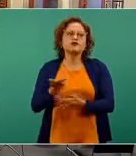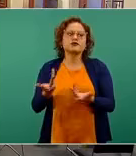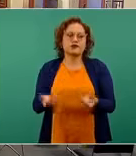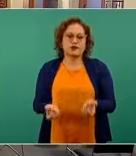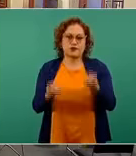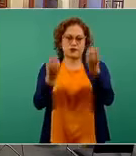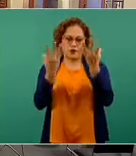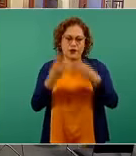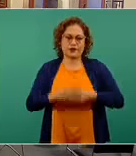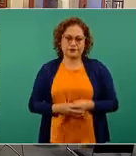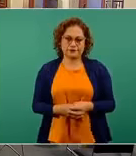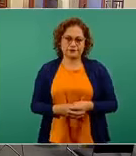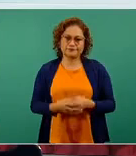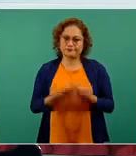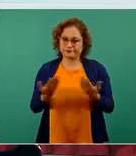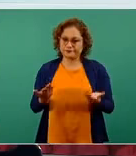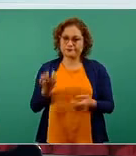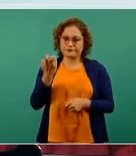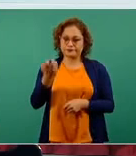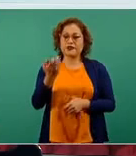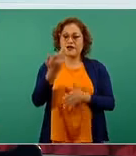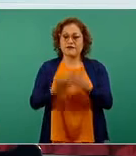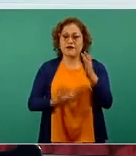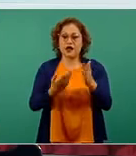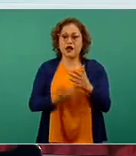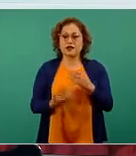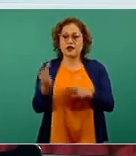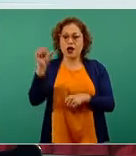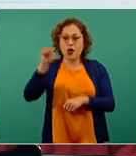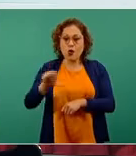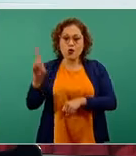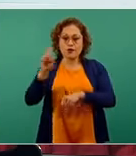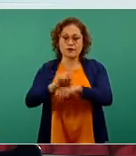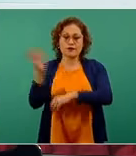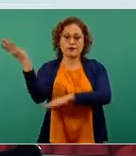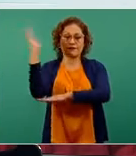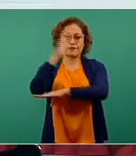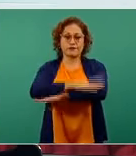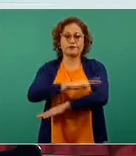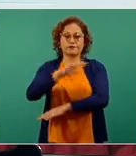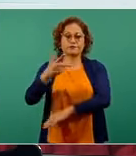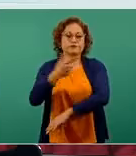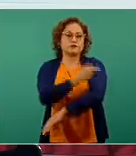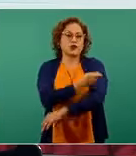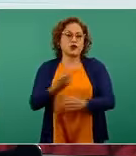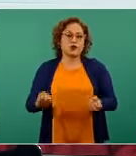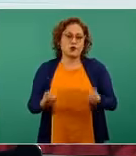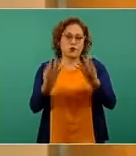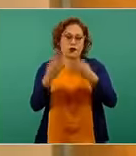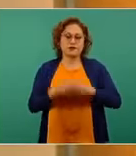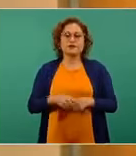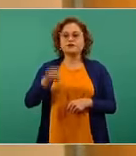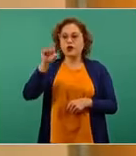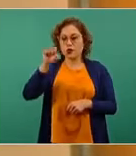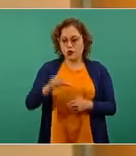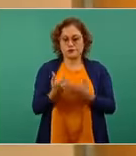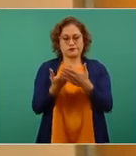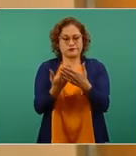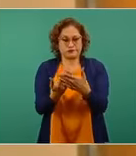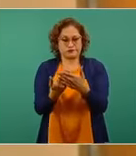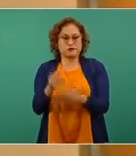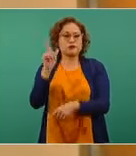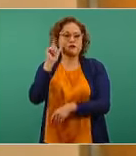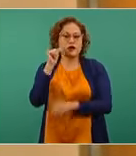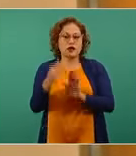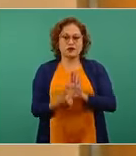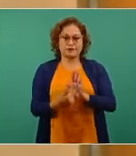completar el registro de todas las dosis que fueron aplicadas. Esperemos a las 21 horas, que será presentado mañana sábado 10